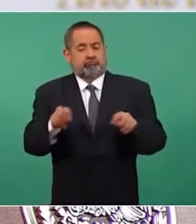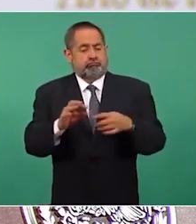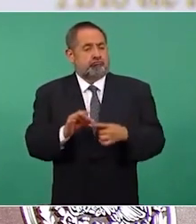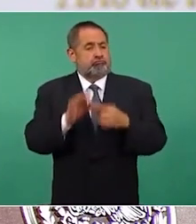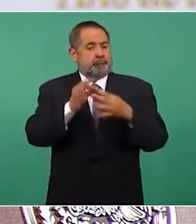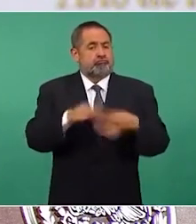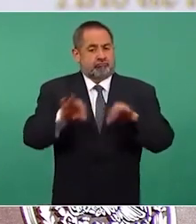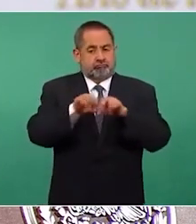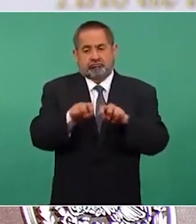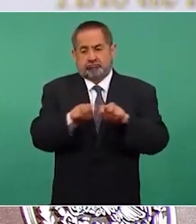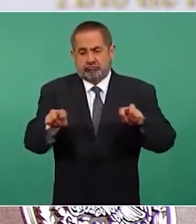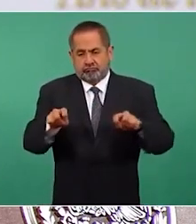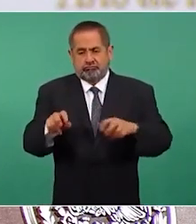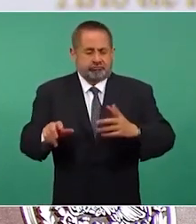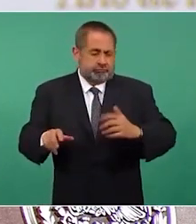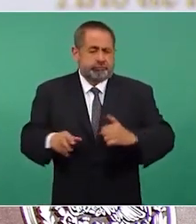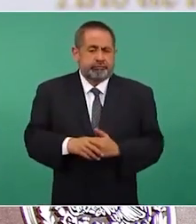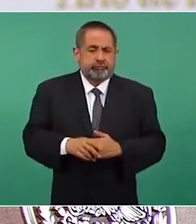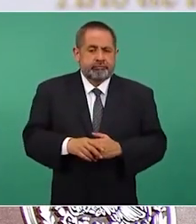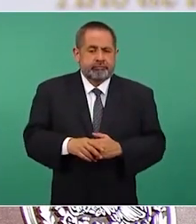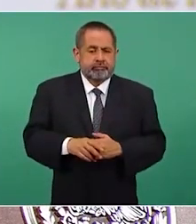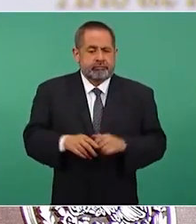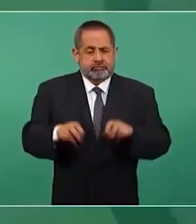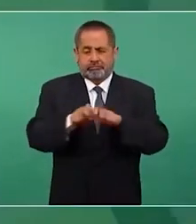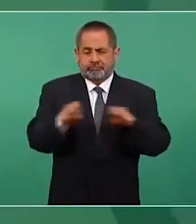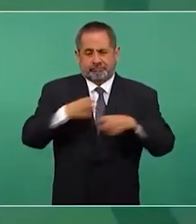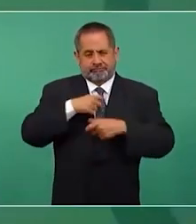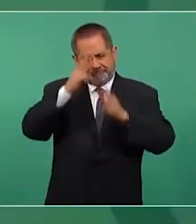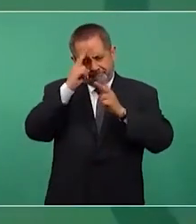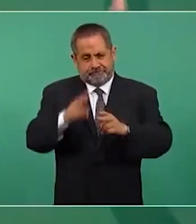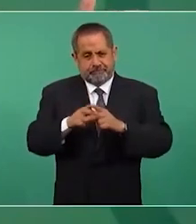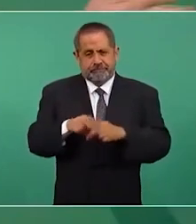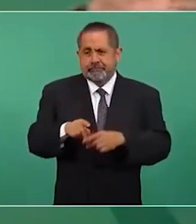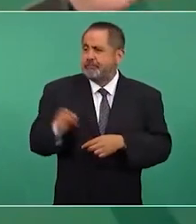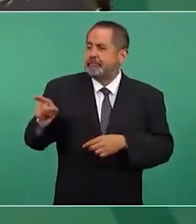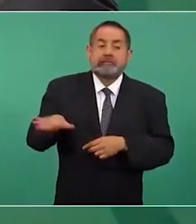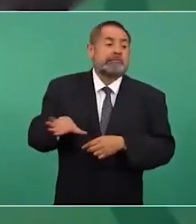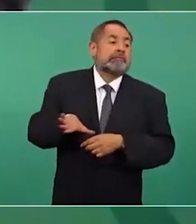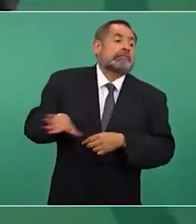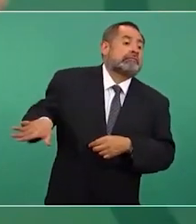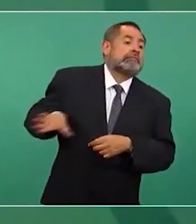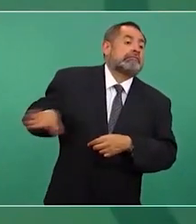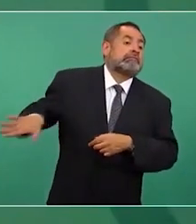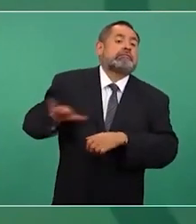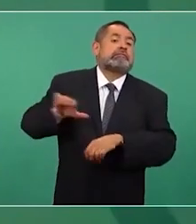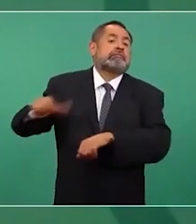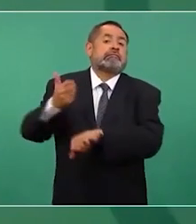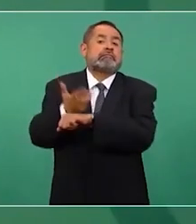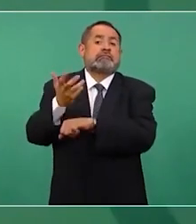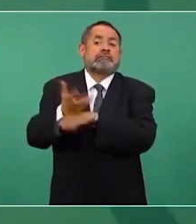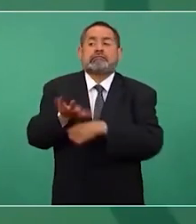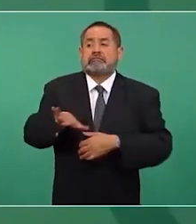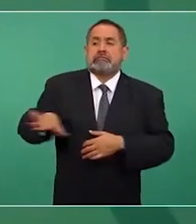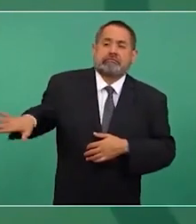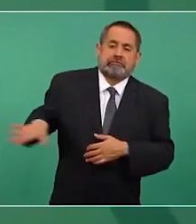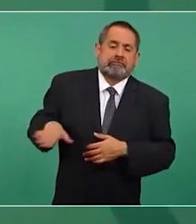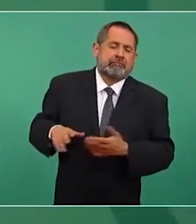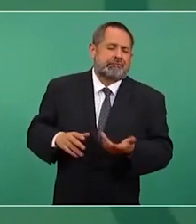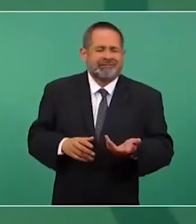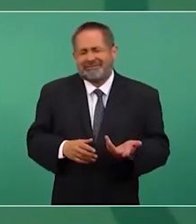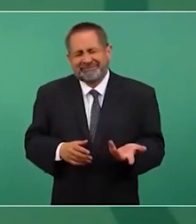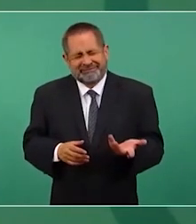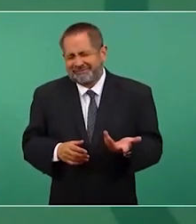destacado de honor teníamos relegado al embajador de Estados Unidos